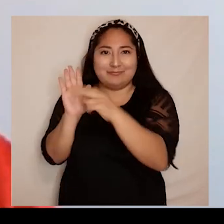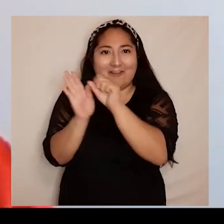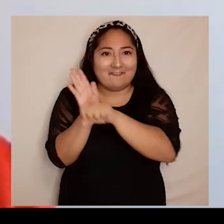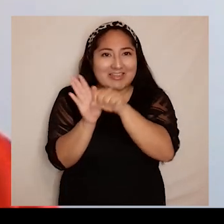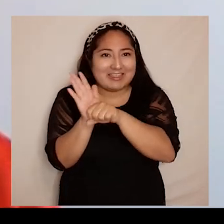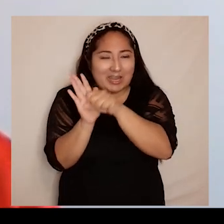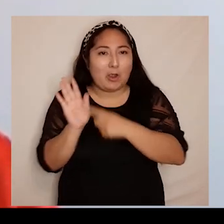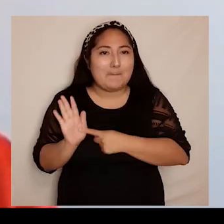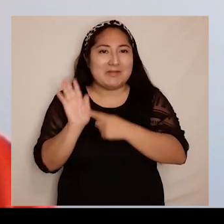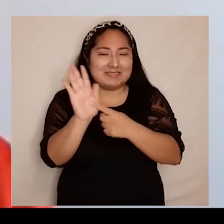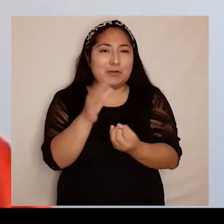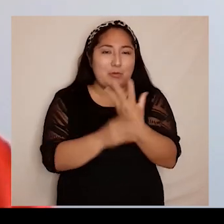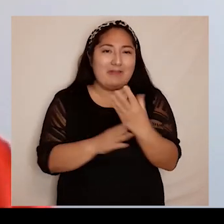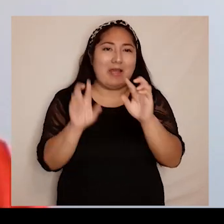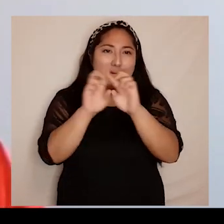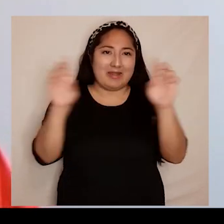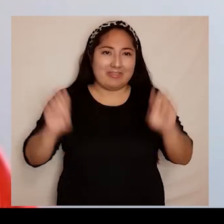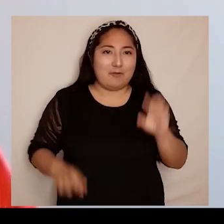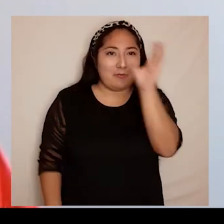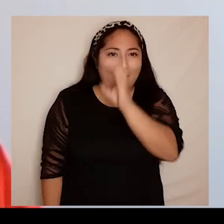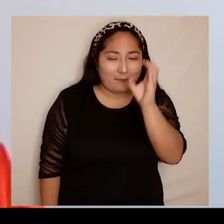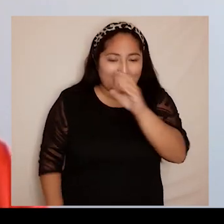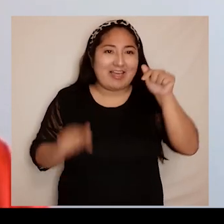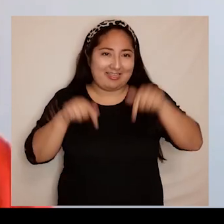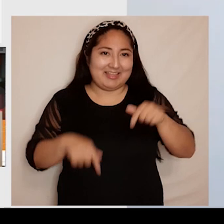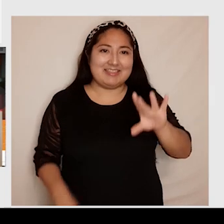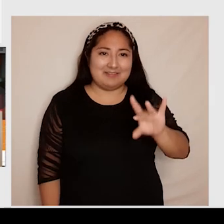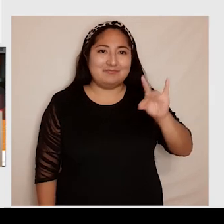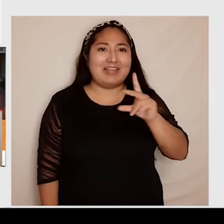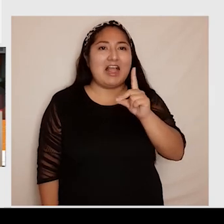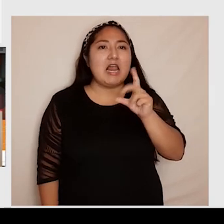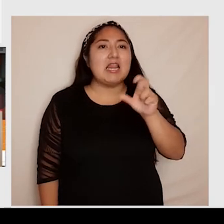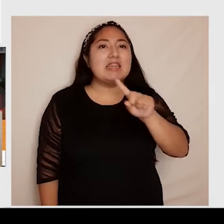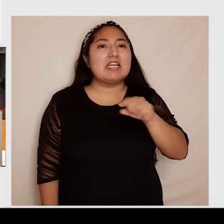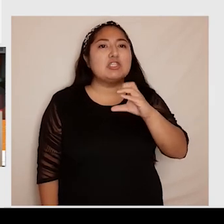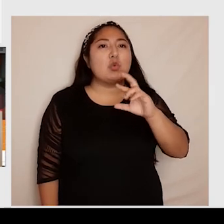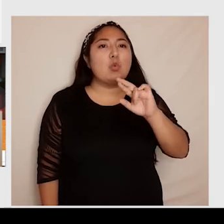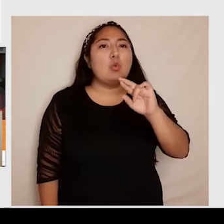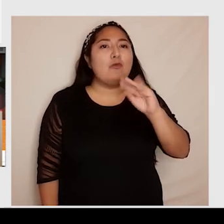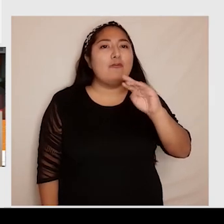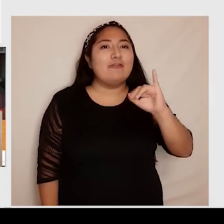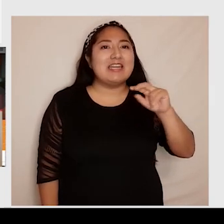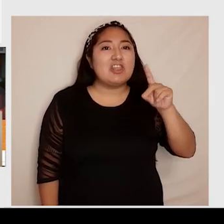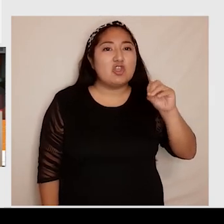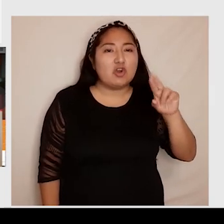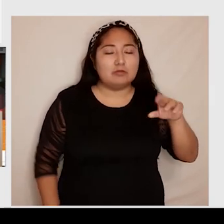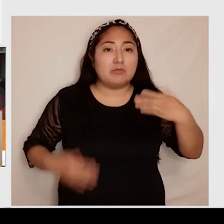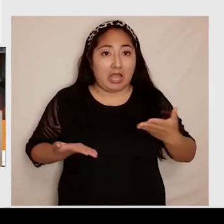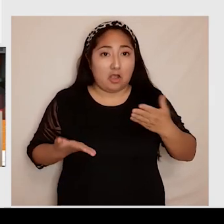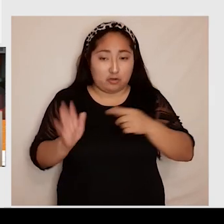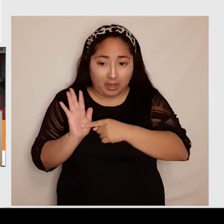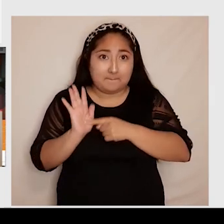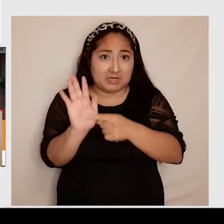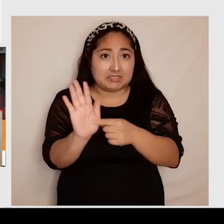de la nueva plataforma de búsqueda del descubridor. A continuación te presentamos el nuevo